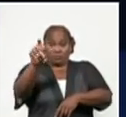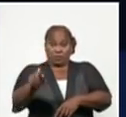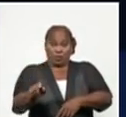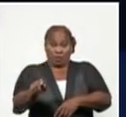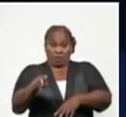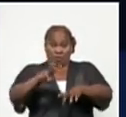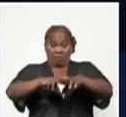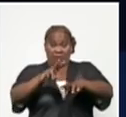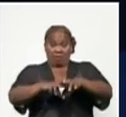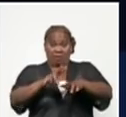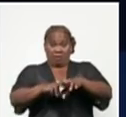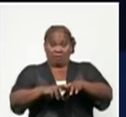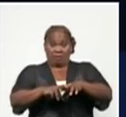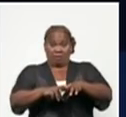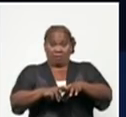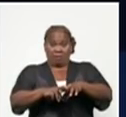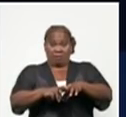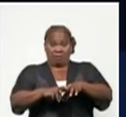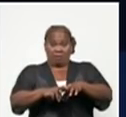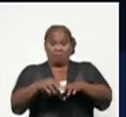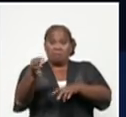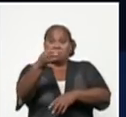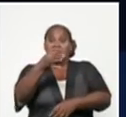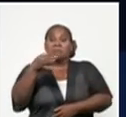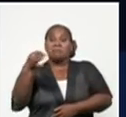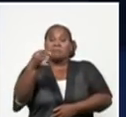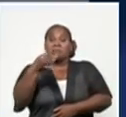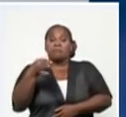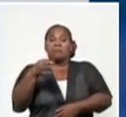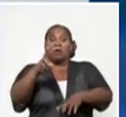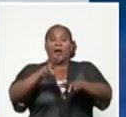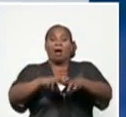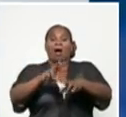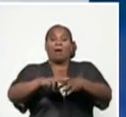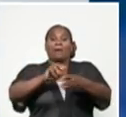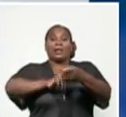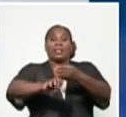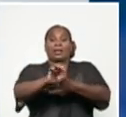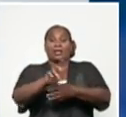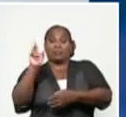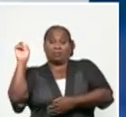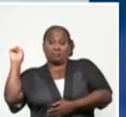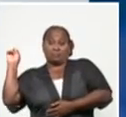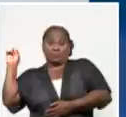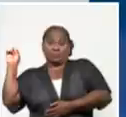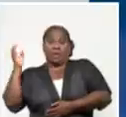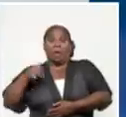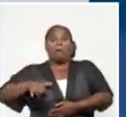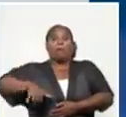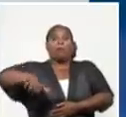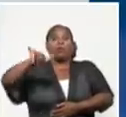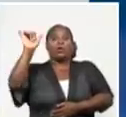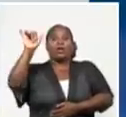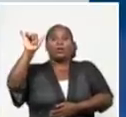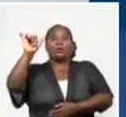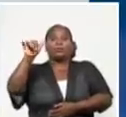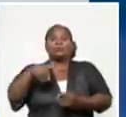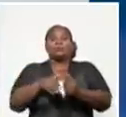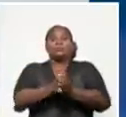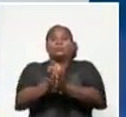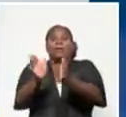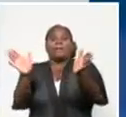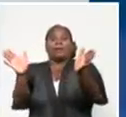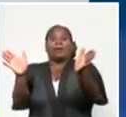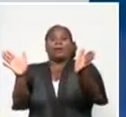son de los municipios de Habana del Este, de Bolleros, de San Miguel del Padrón, de 10 de